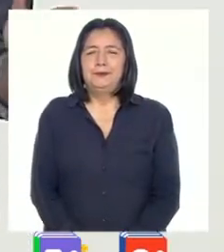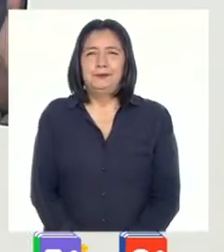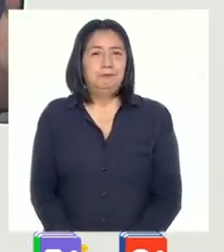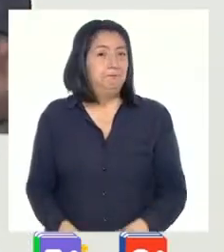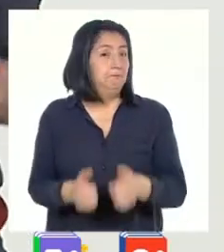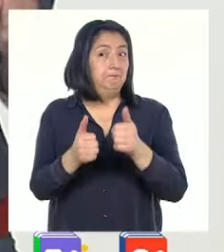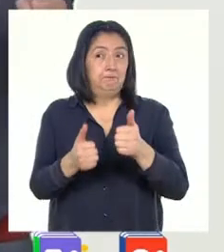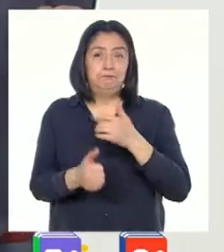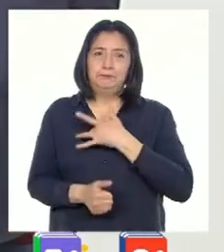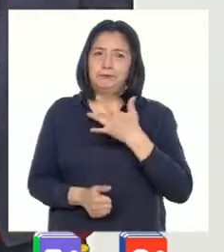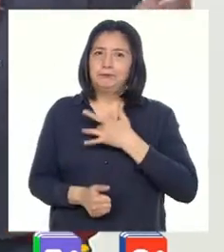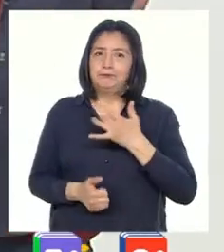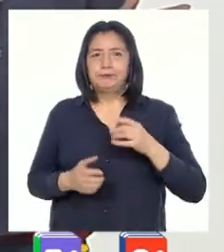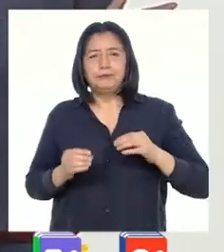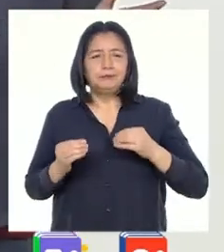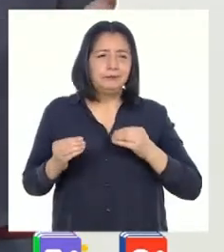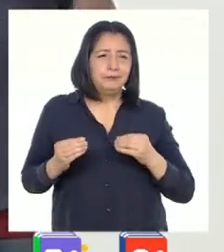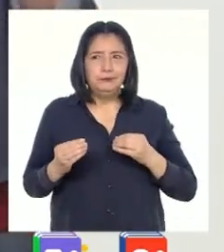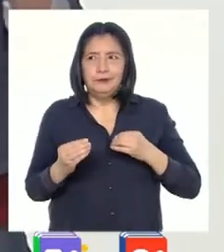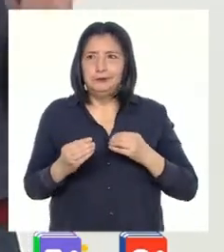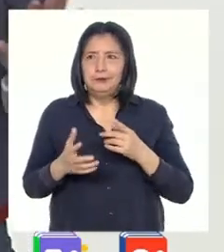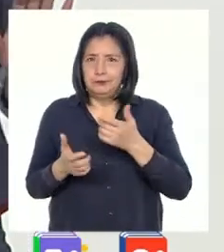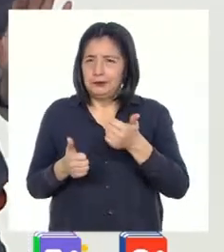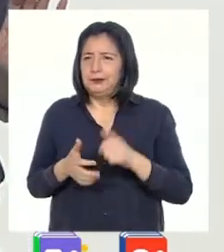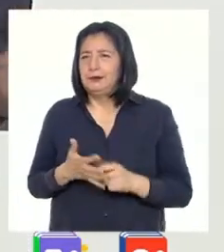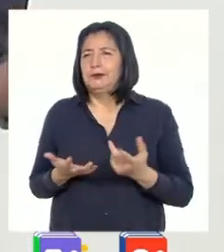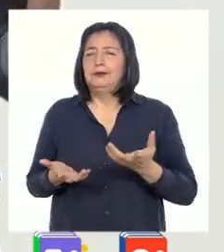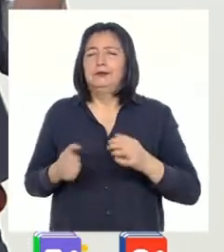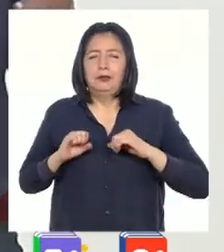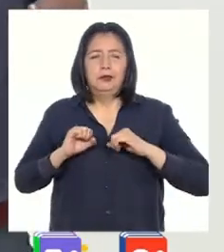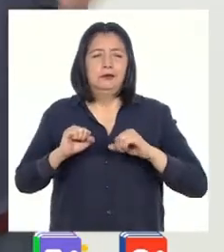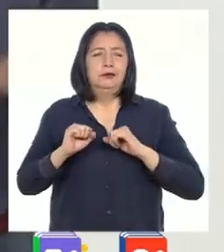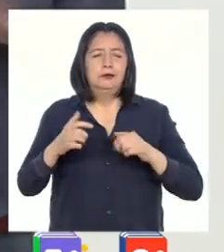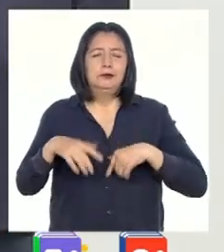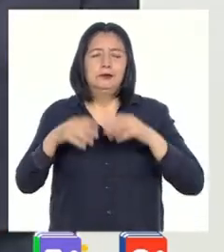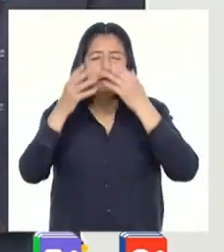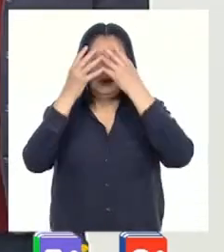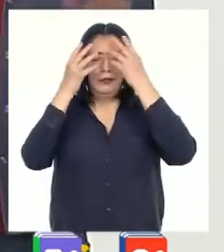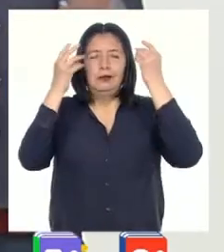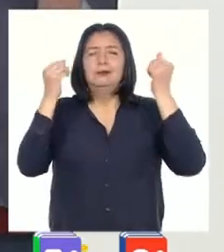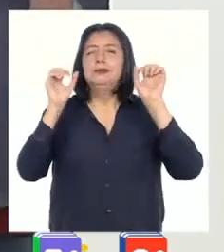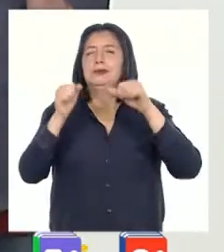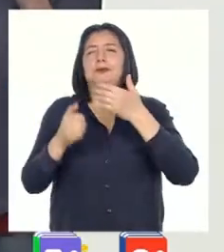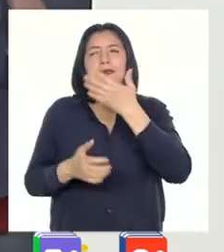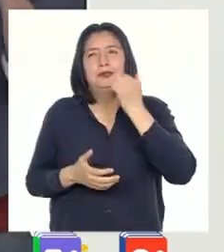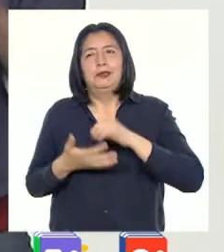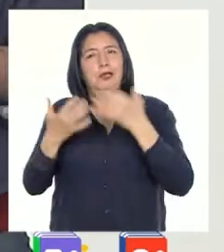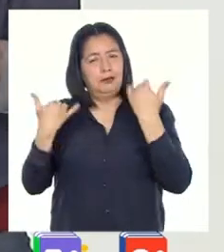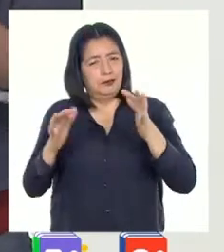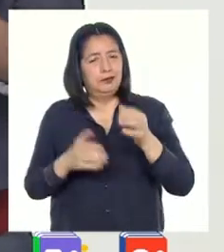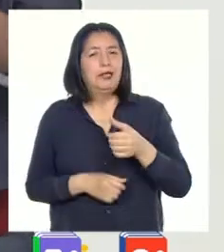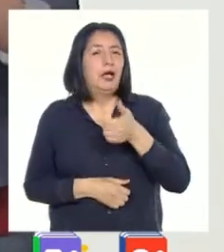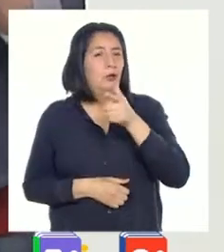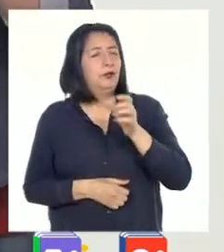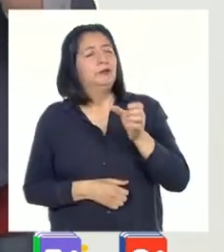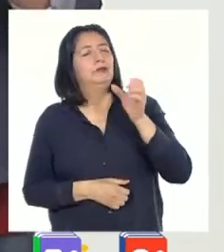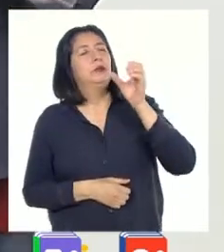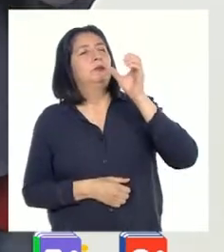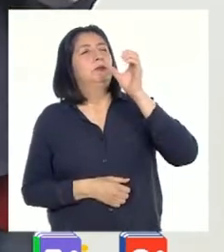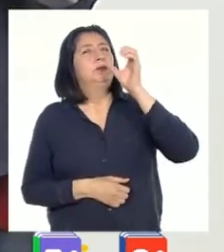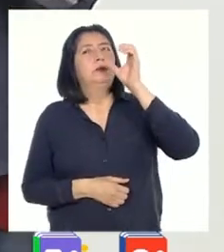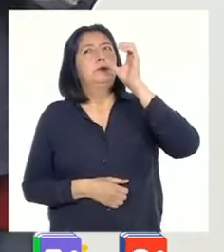Qué bien se siente empezar moviéndonos, ¿no les parece? Con un poco de ejercicio y liberando la mente, todo es mejor. Ahora sí, un poquito de agua.